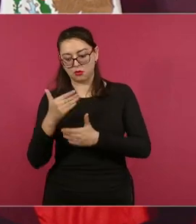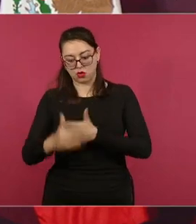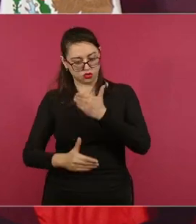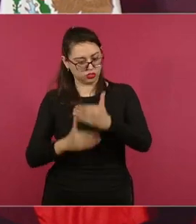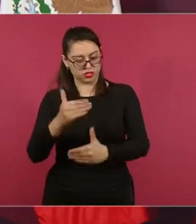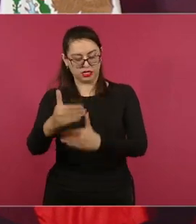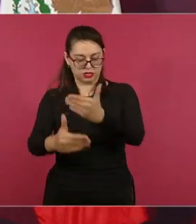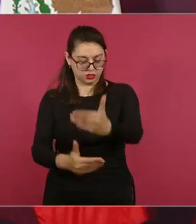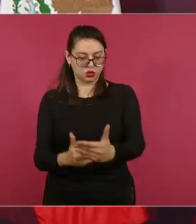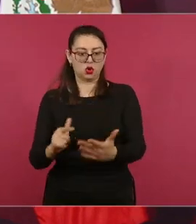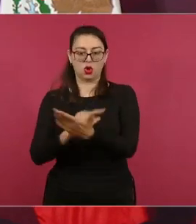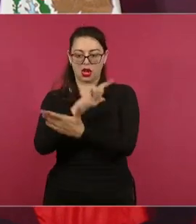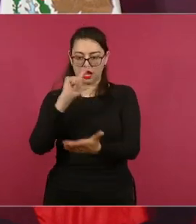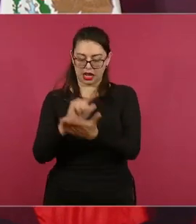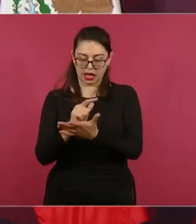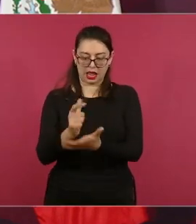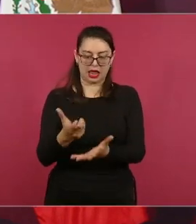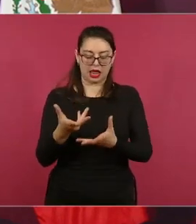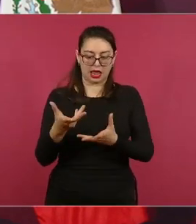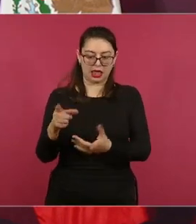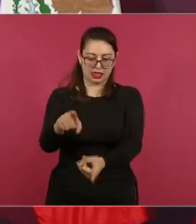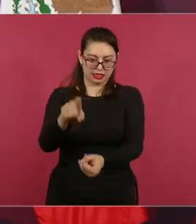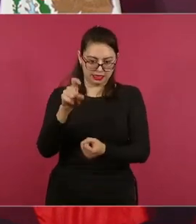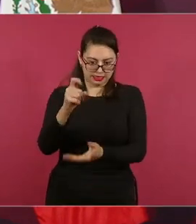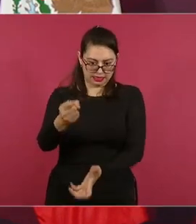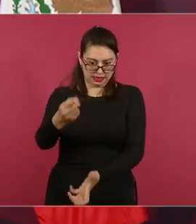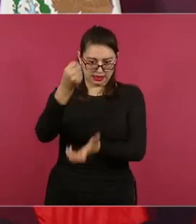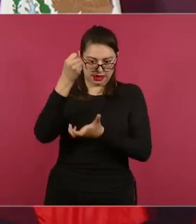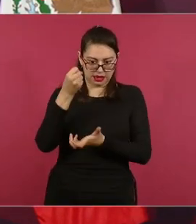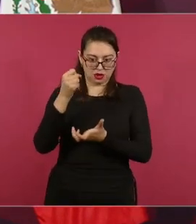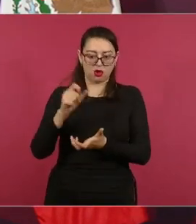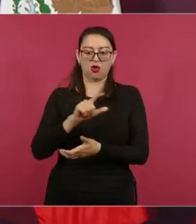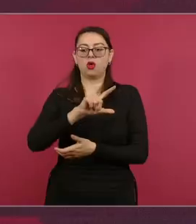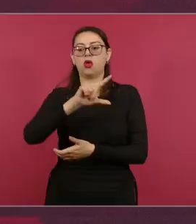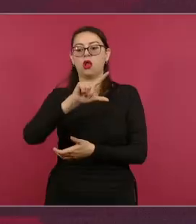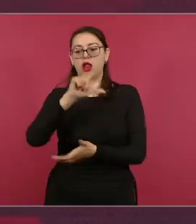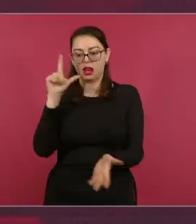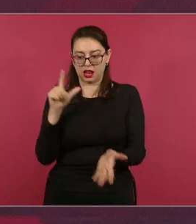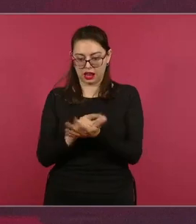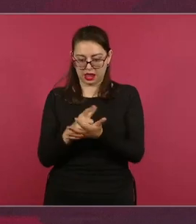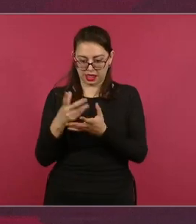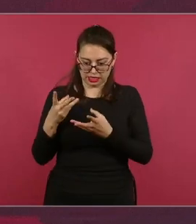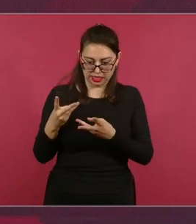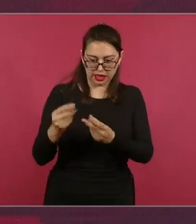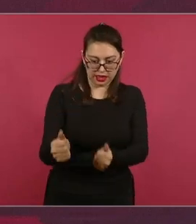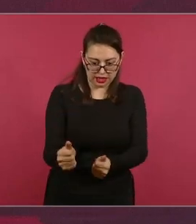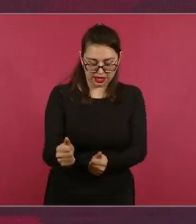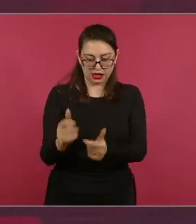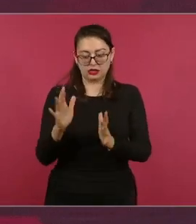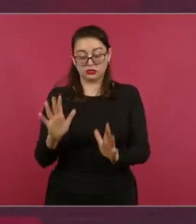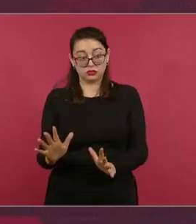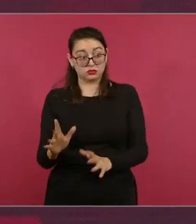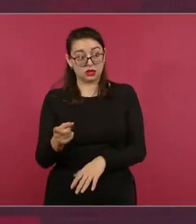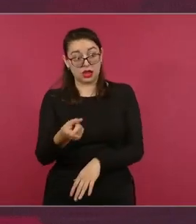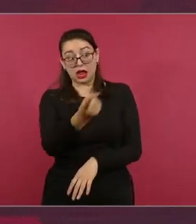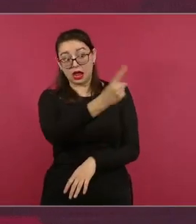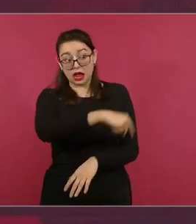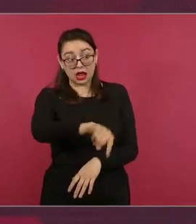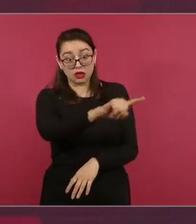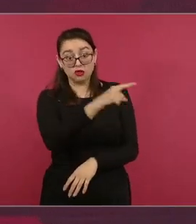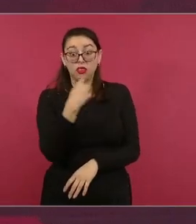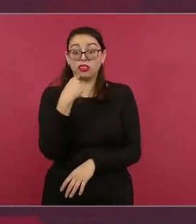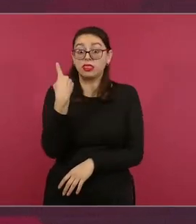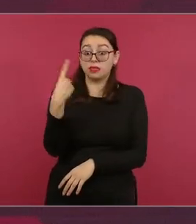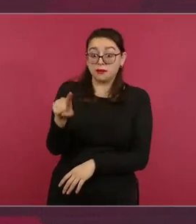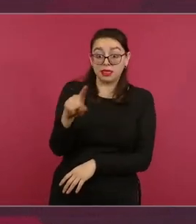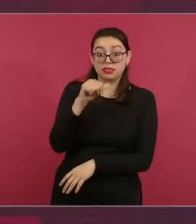y luego ver si no va a haber controversia, pero